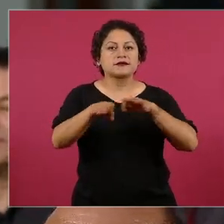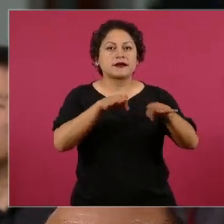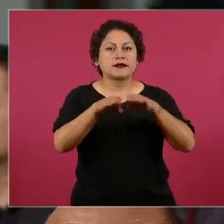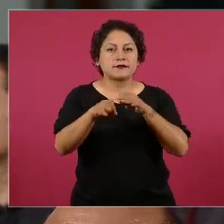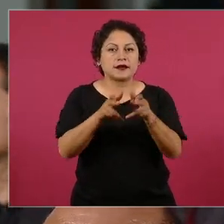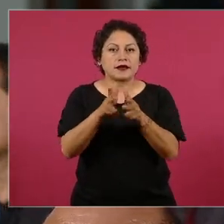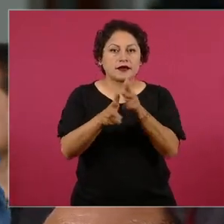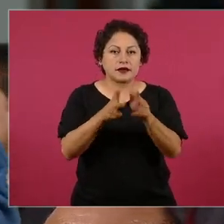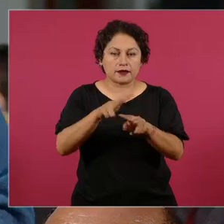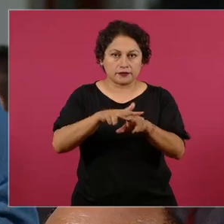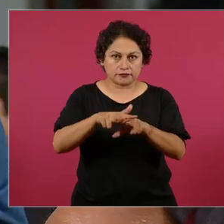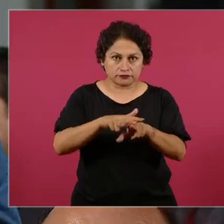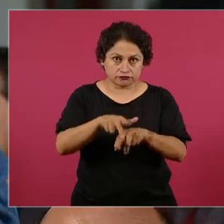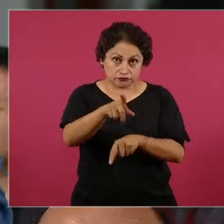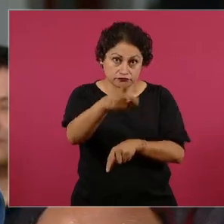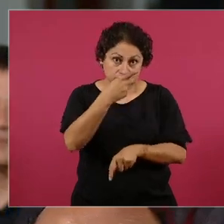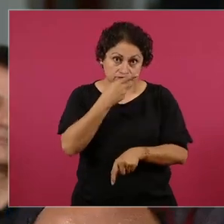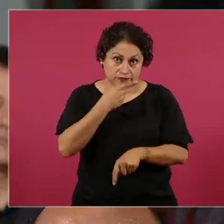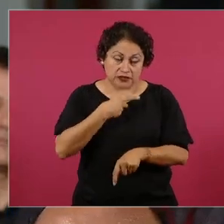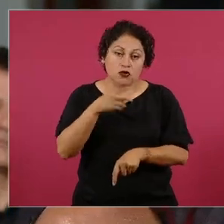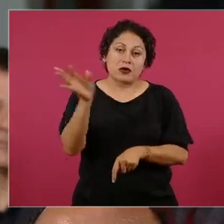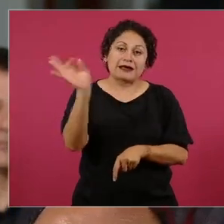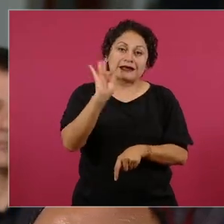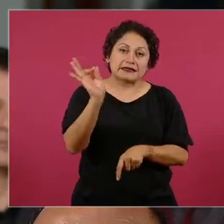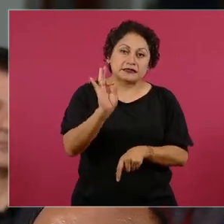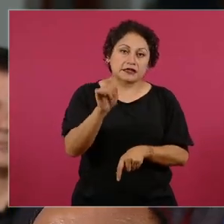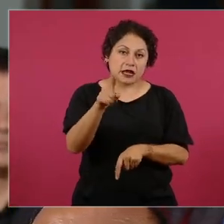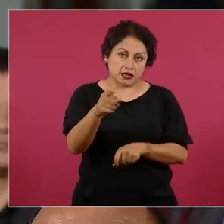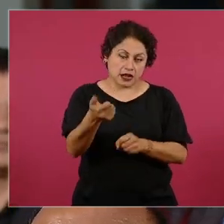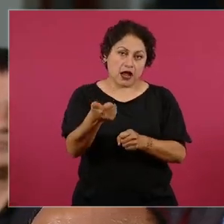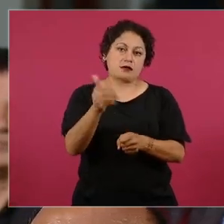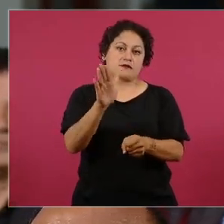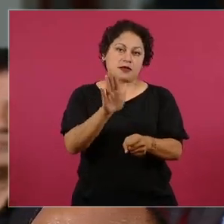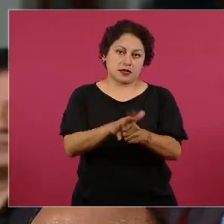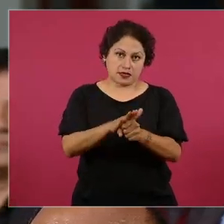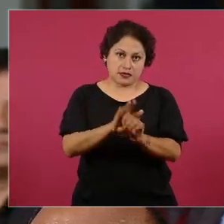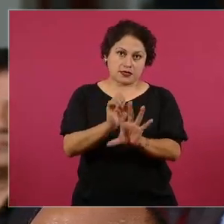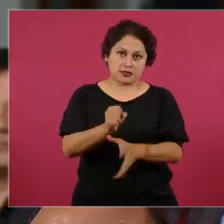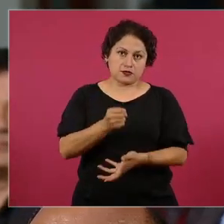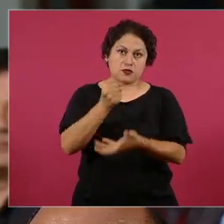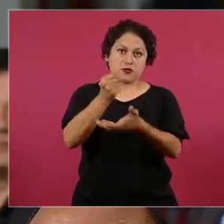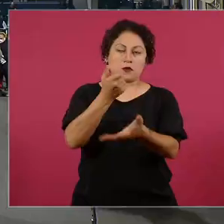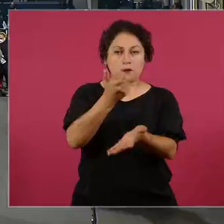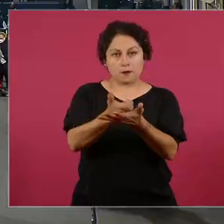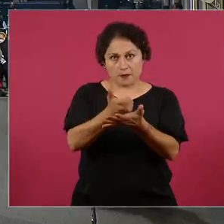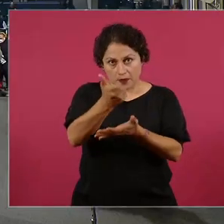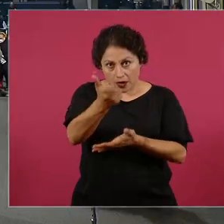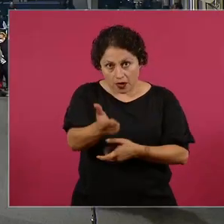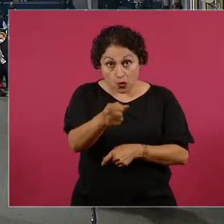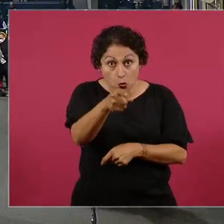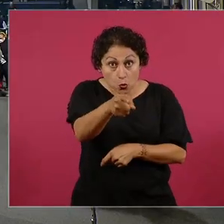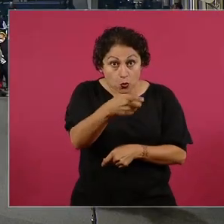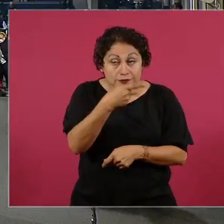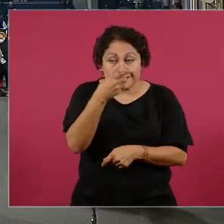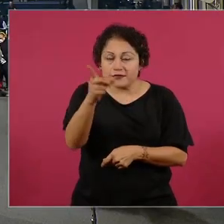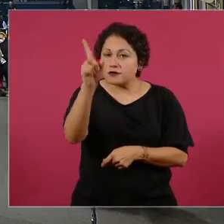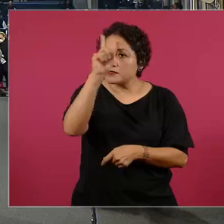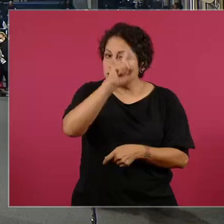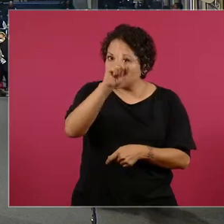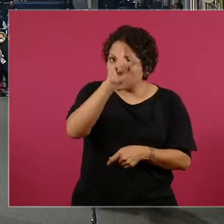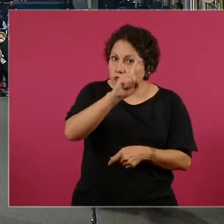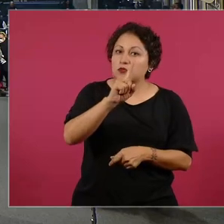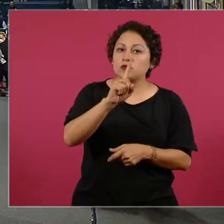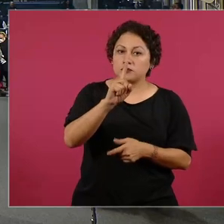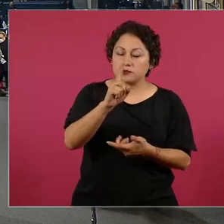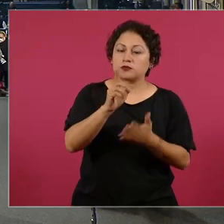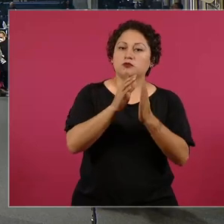esa posibilidad de pagarla antes de que termine la administración. Dio la sugerencia ahí de que se diera nuevamente